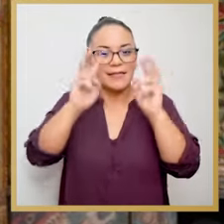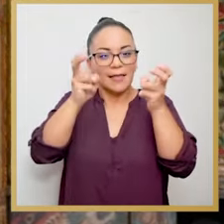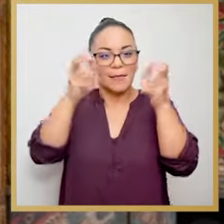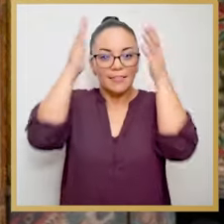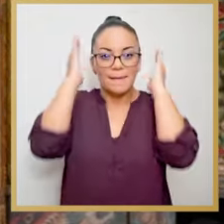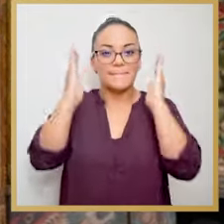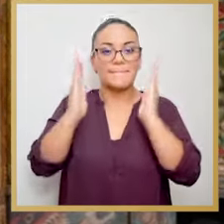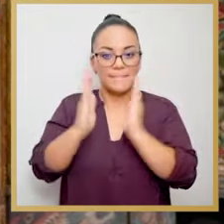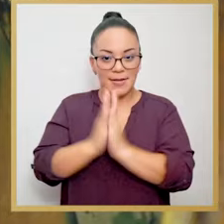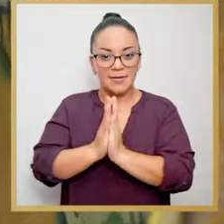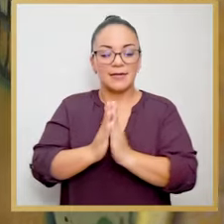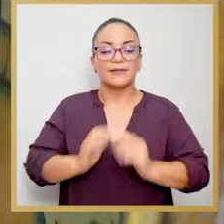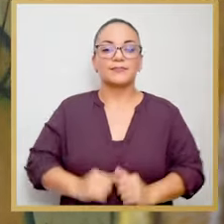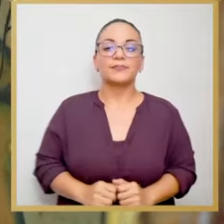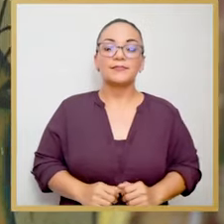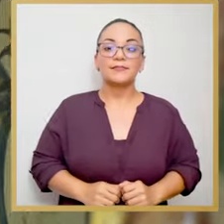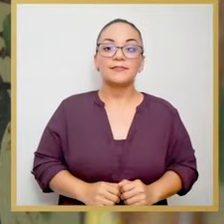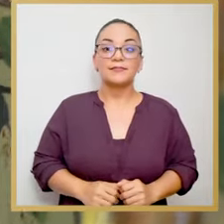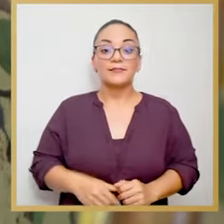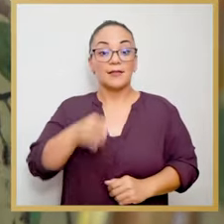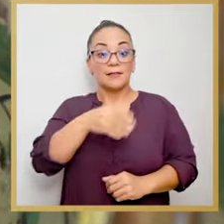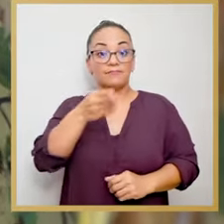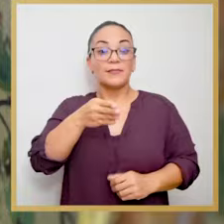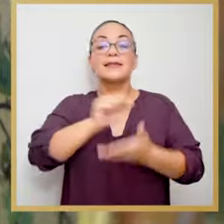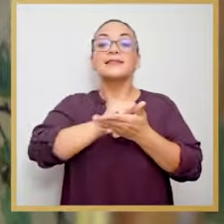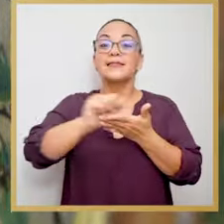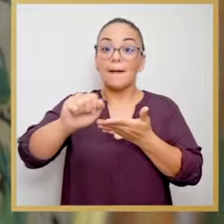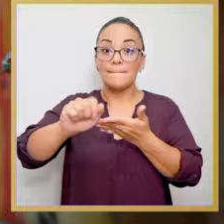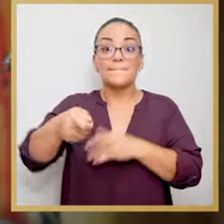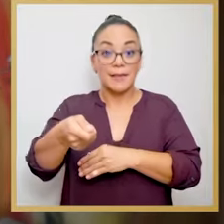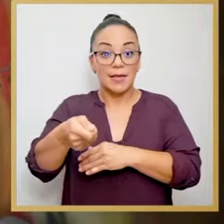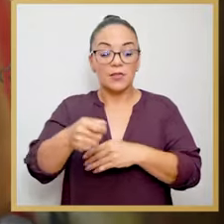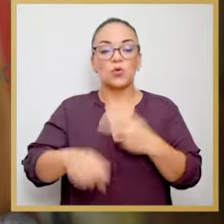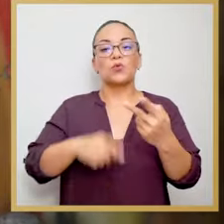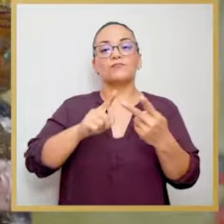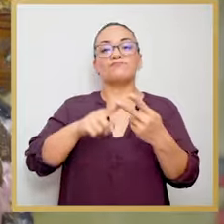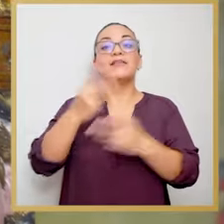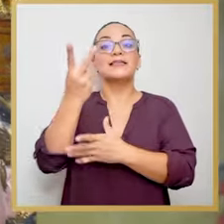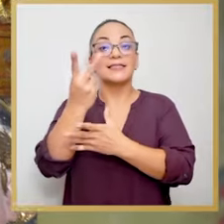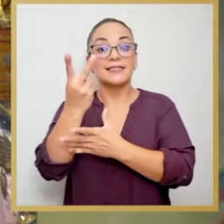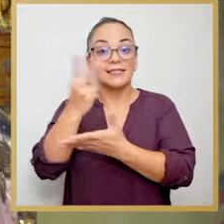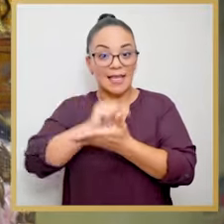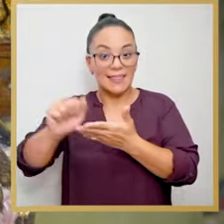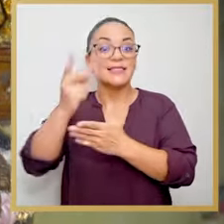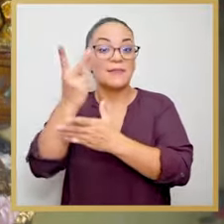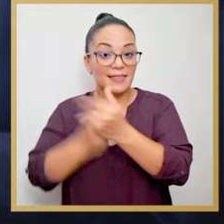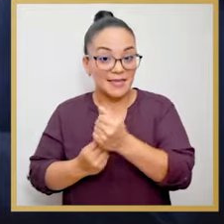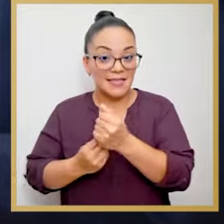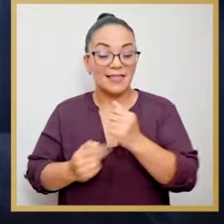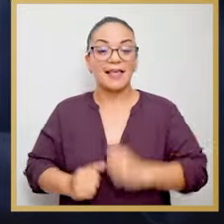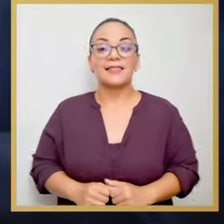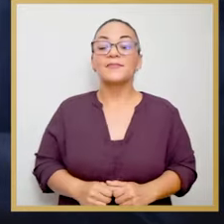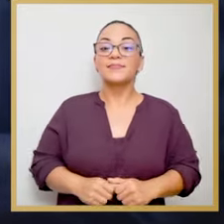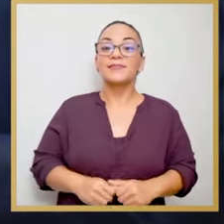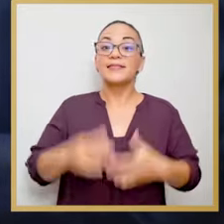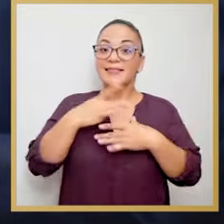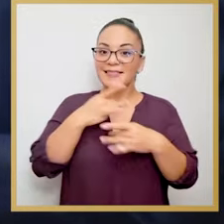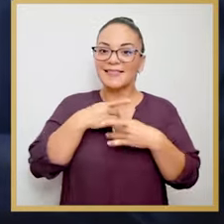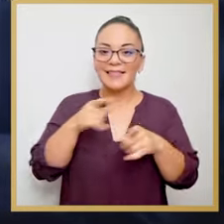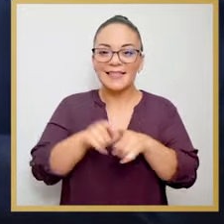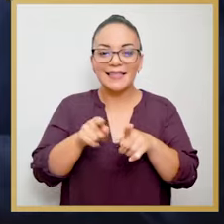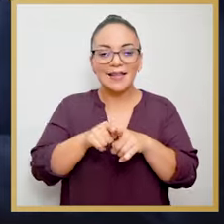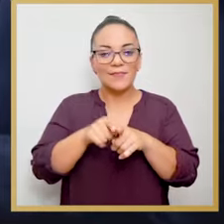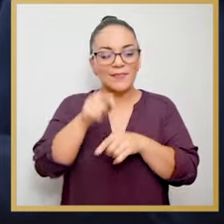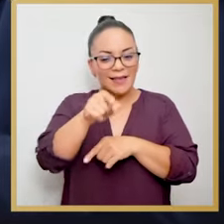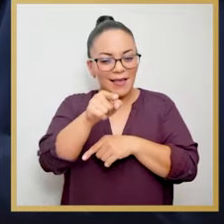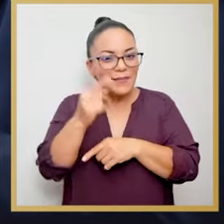fuerte con el tema mariano. Está también San Pedro, la Santísima Trinidad y de las cosas más particulares